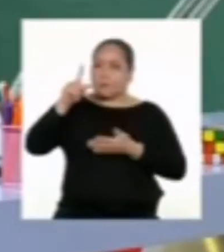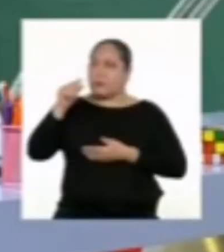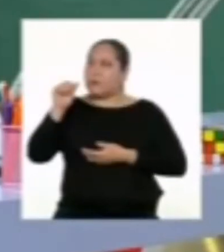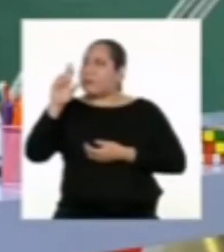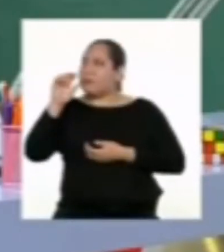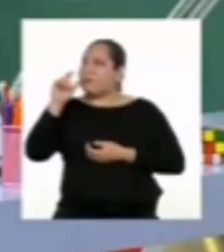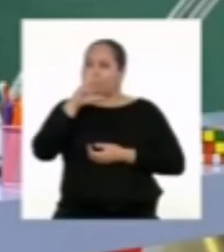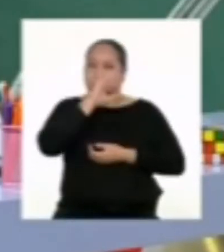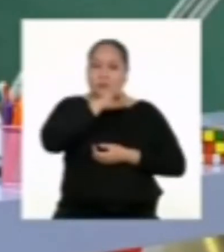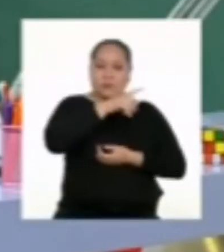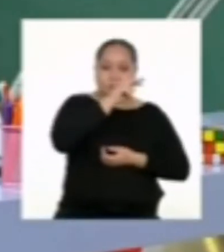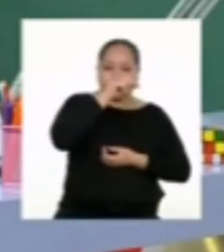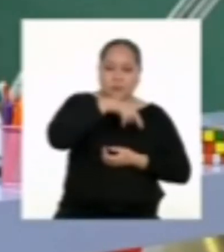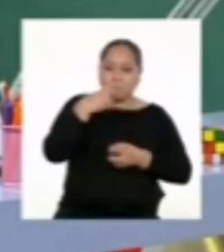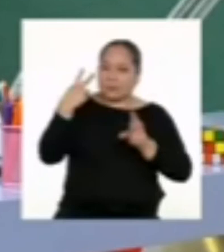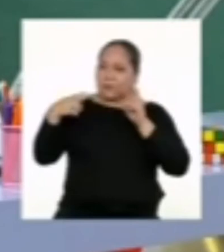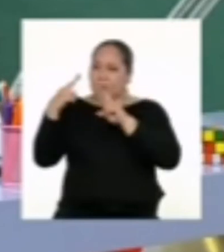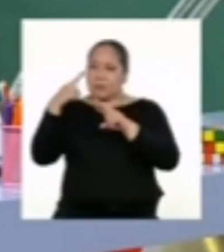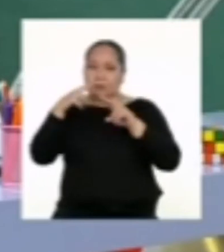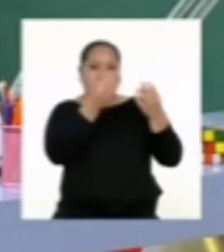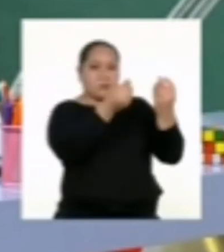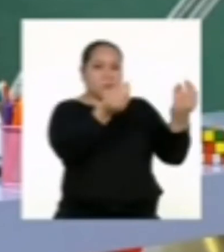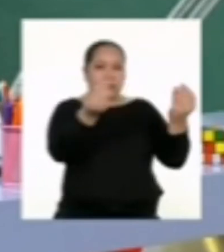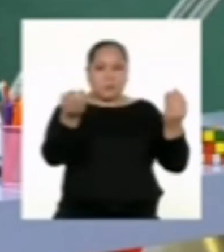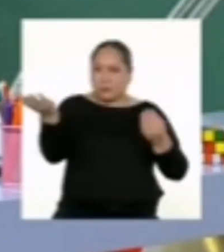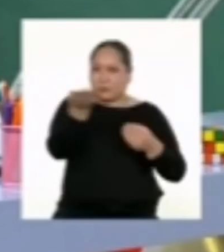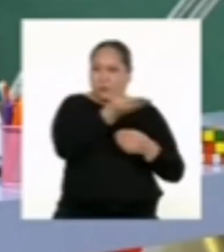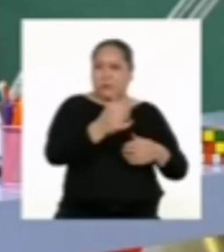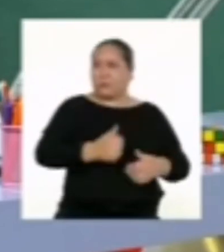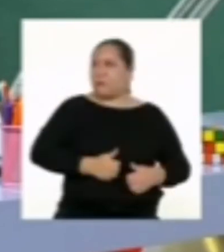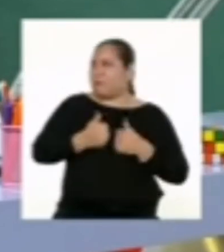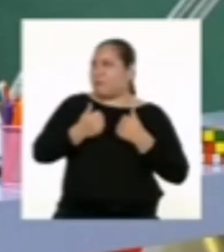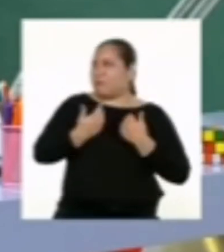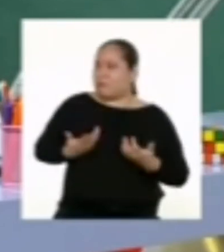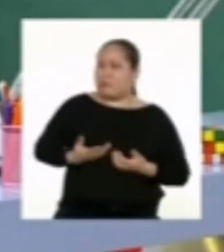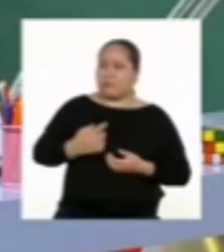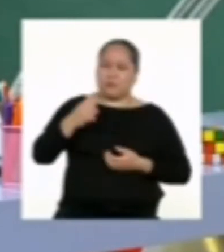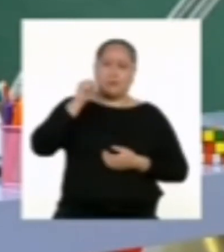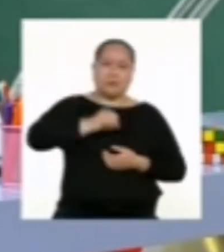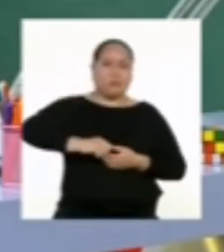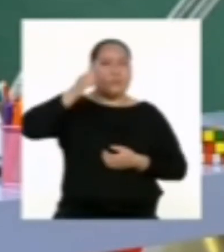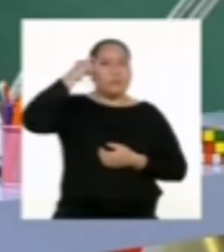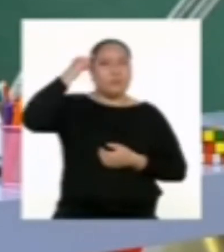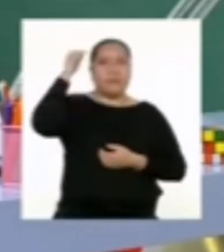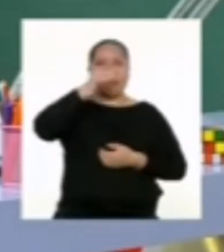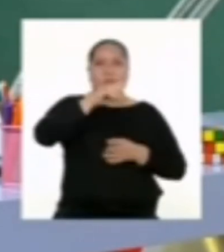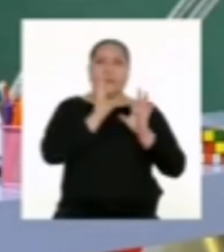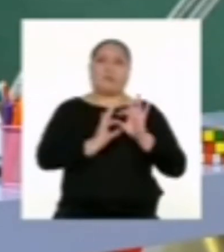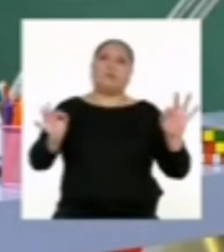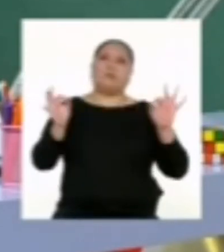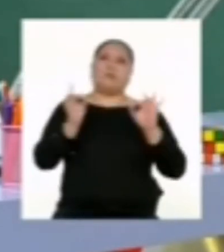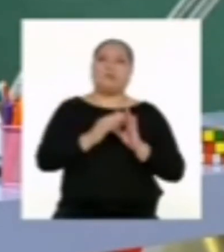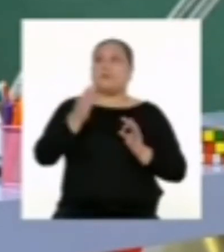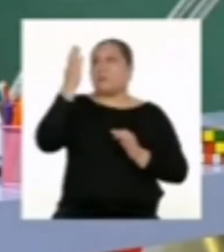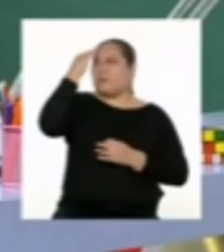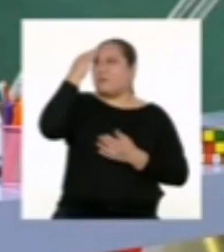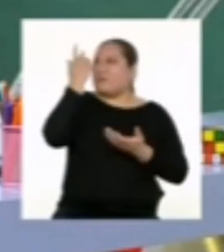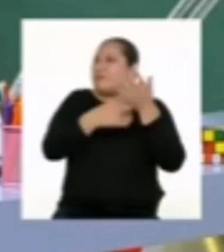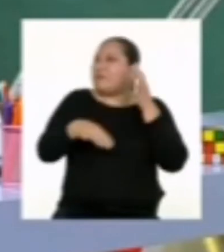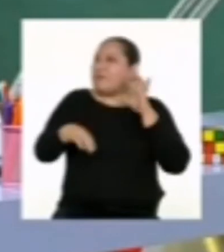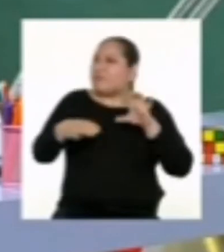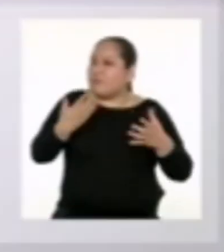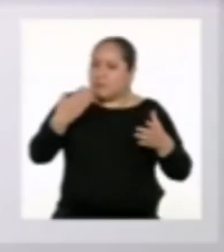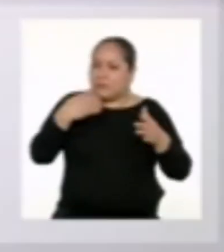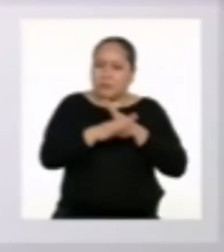y teniendo en cuenta lo que muchos y muchas de nosotras estamos viviendo, me parece una gran idea, como para saber qué